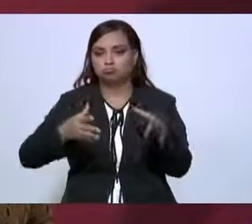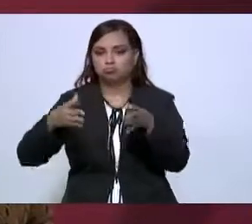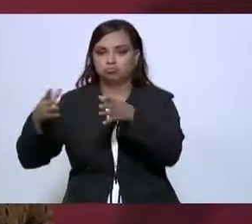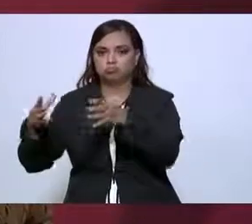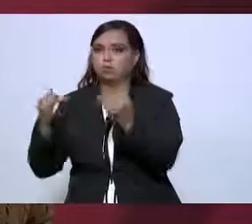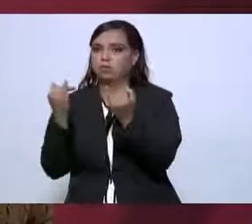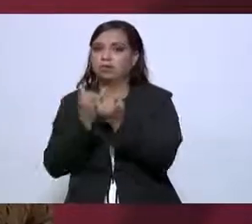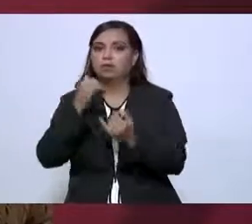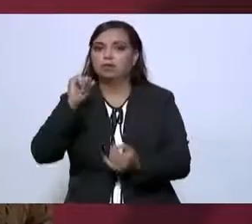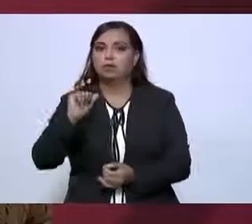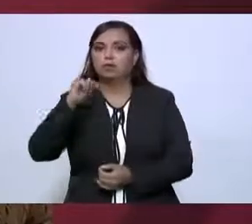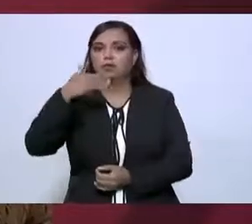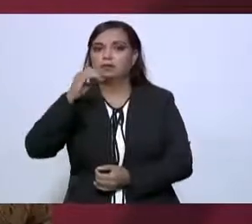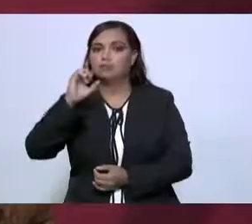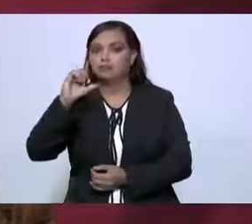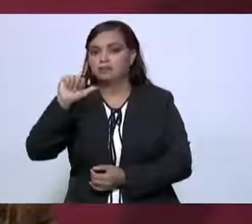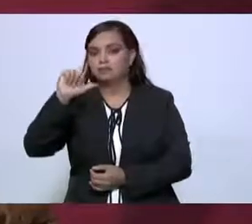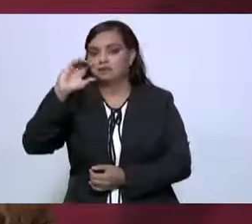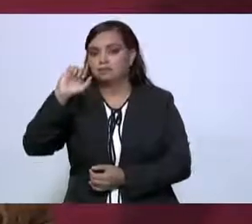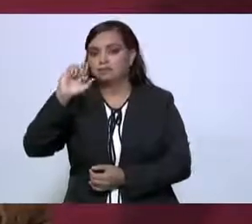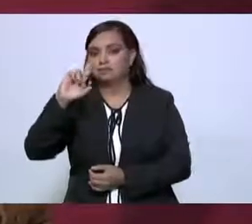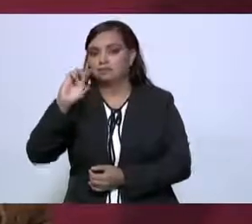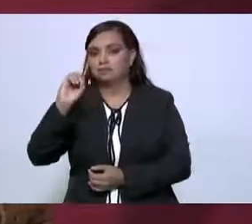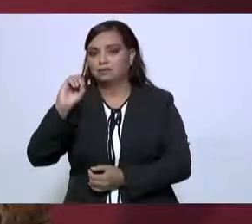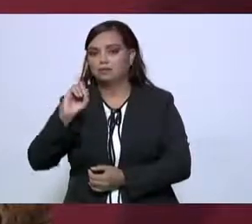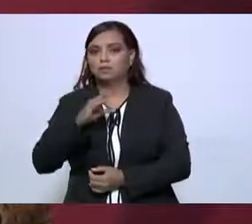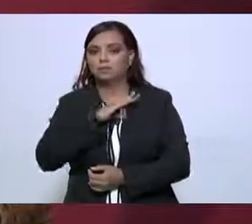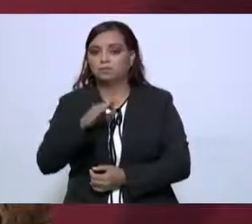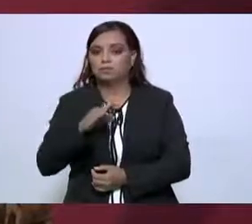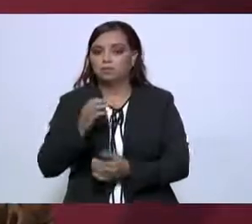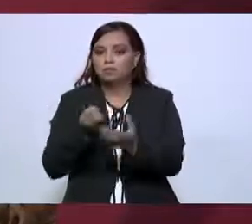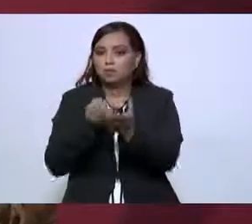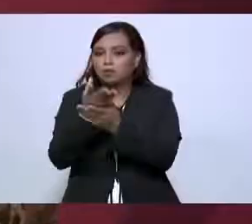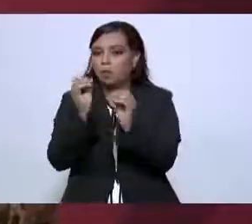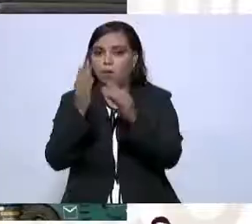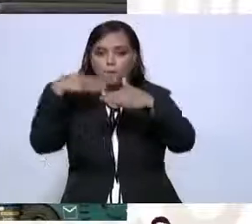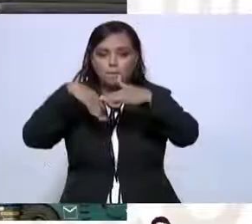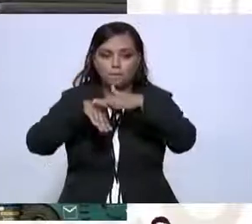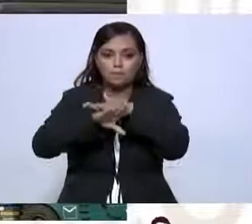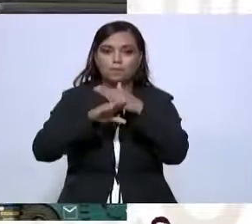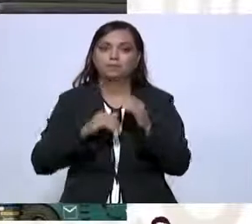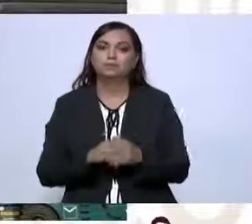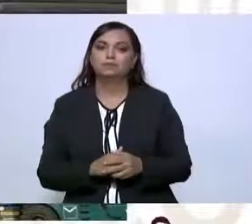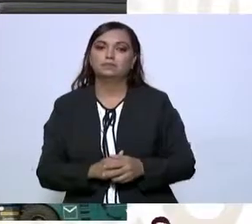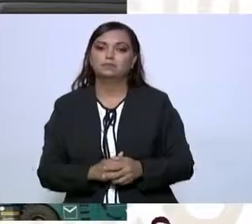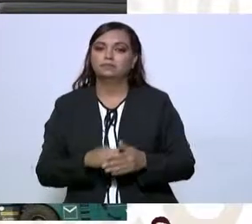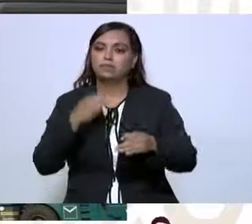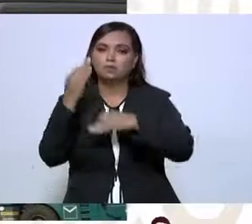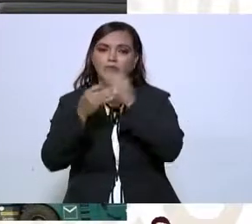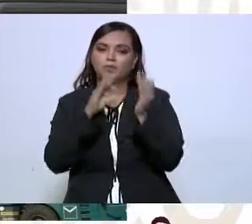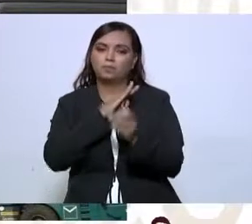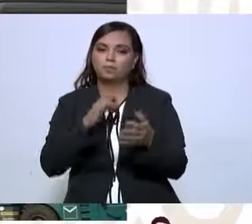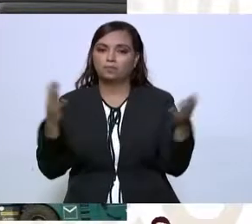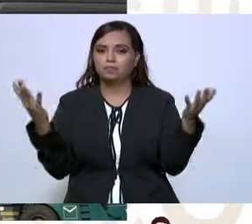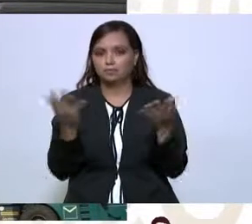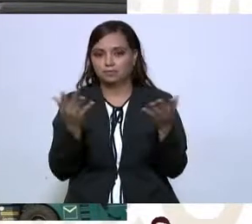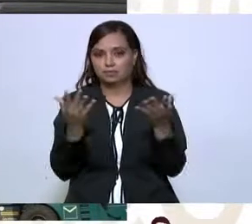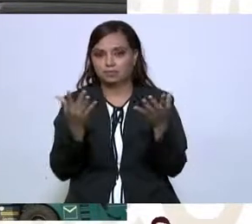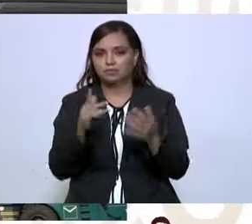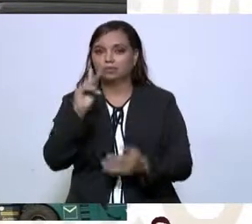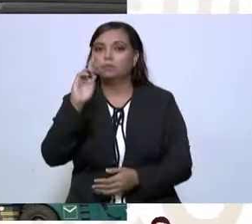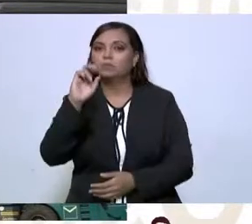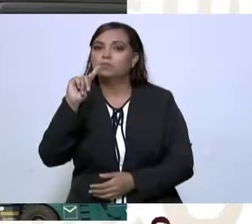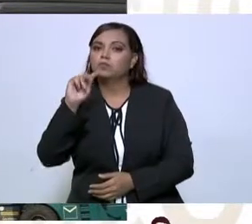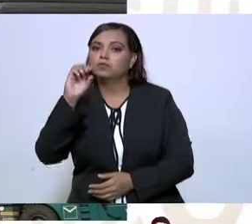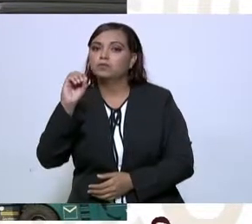El acero, también hay manera de importarlo o exportarlo. Y eso es todo lo que se pudiese llegar a hacer en el